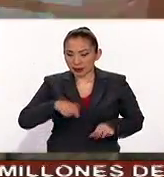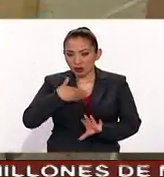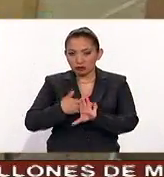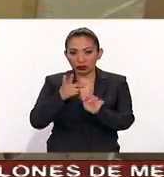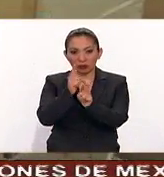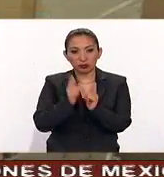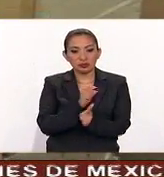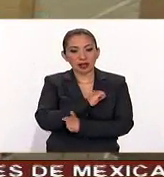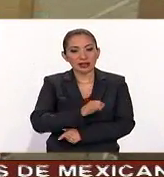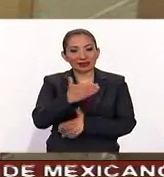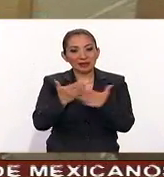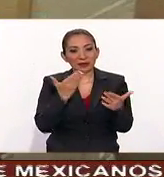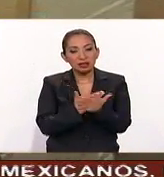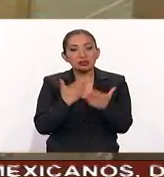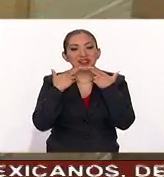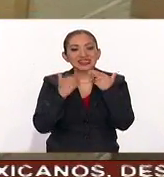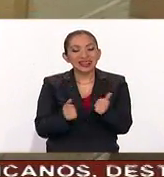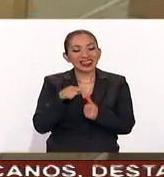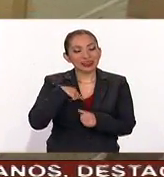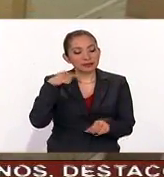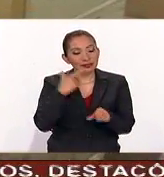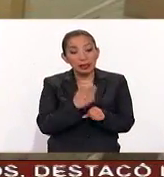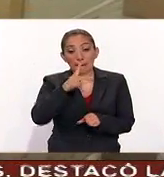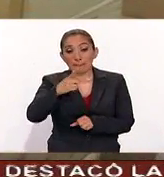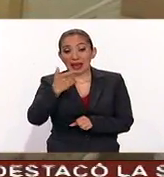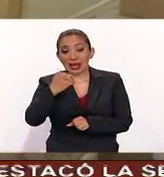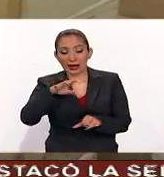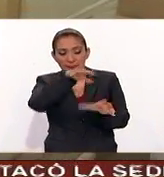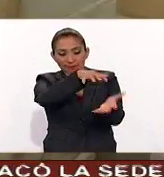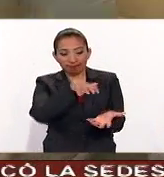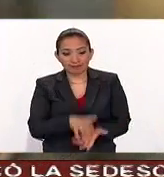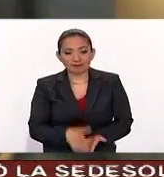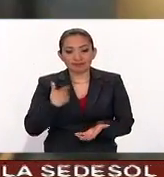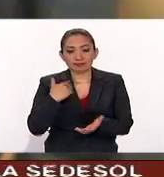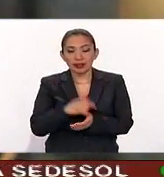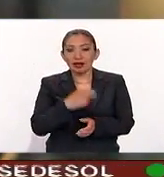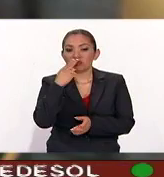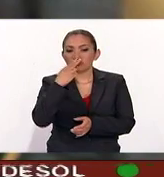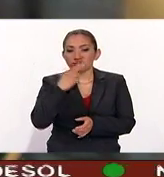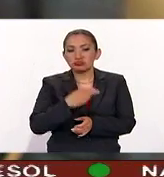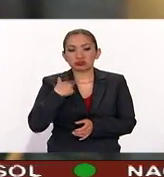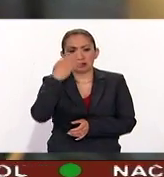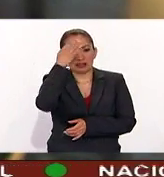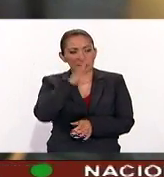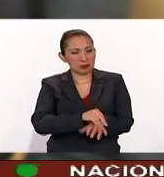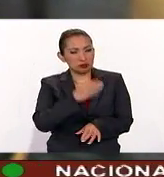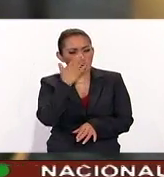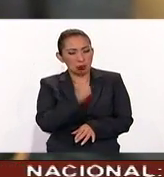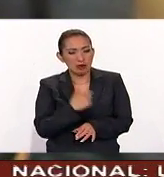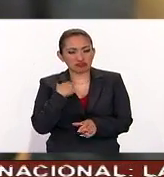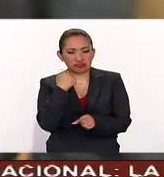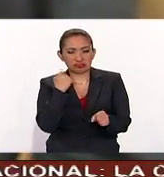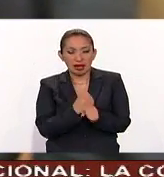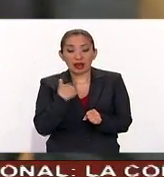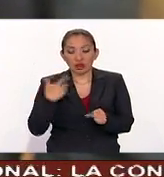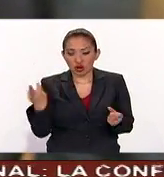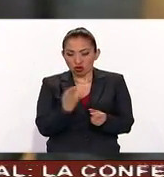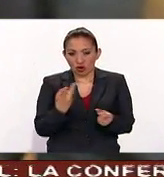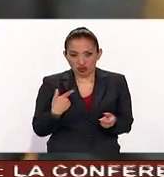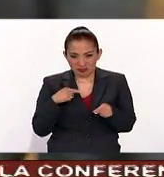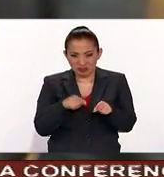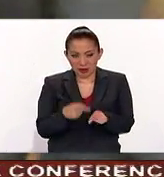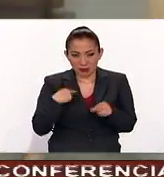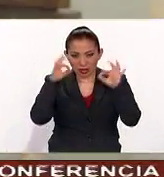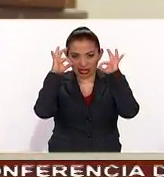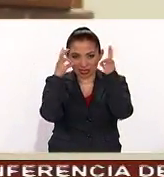el crimen organizado, el Servicio de Administración Tributaria, el SAT y la PGR, decomisaron el cargamento de tabaco ilegal más grande del año. En un operativo conjunto en